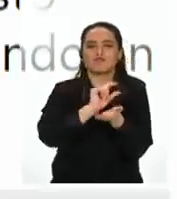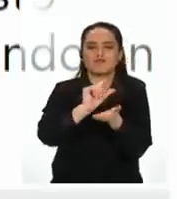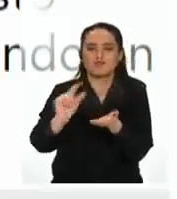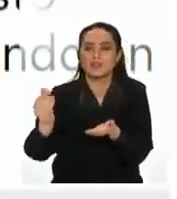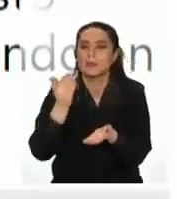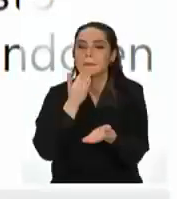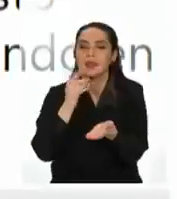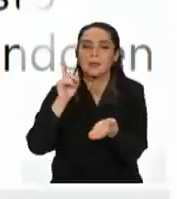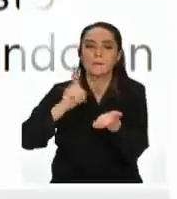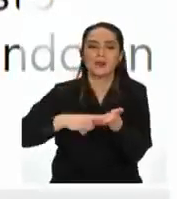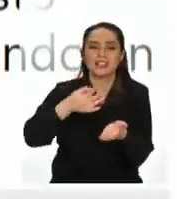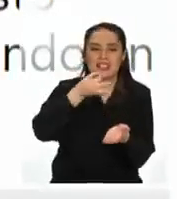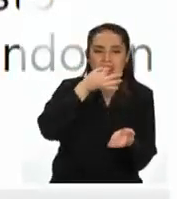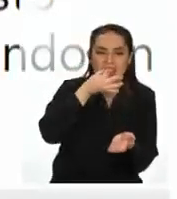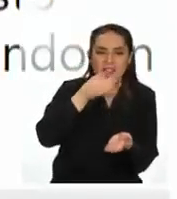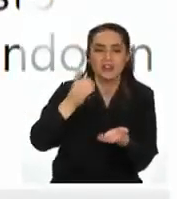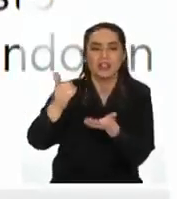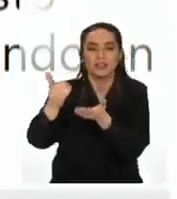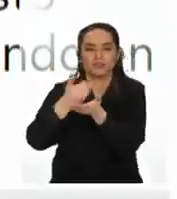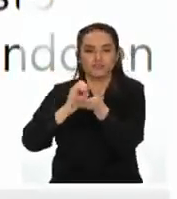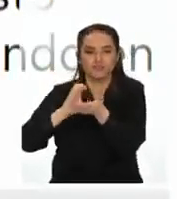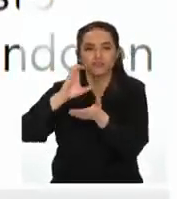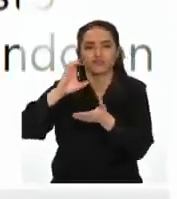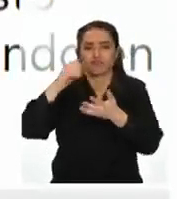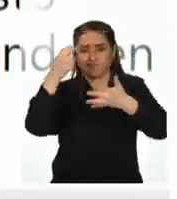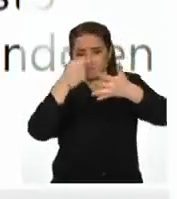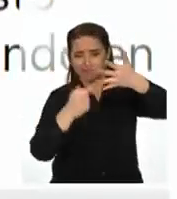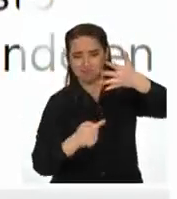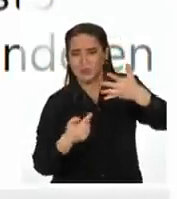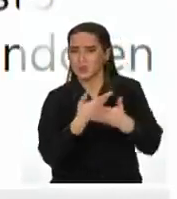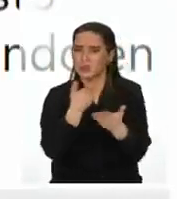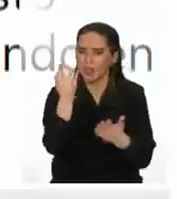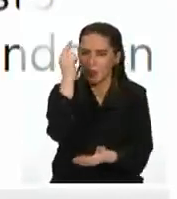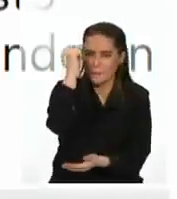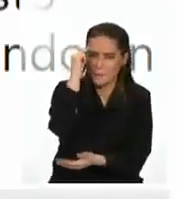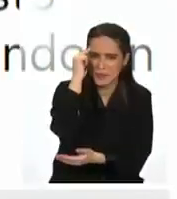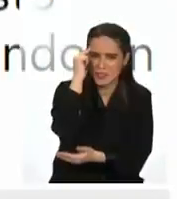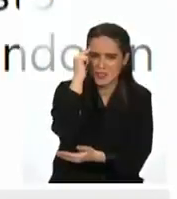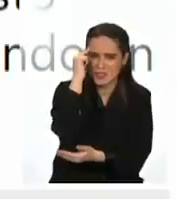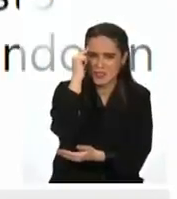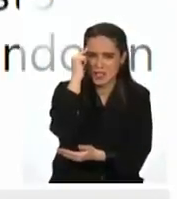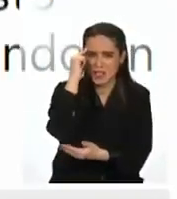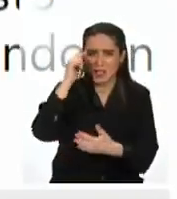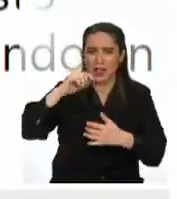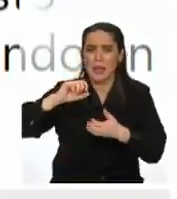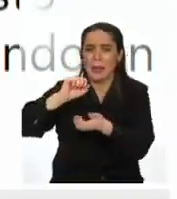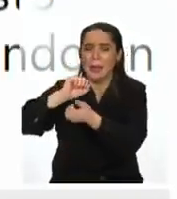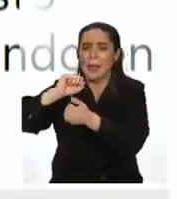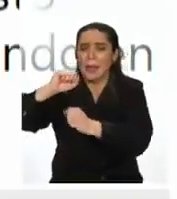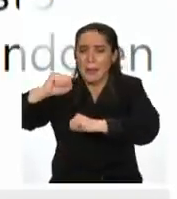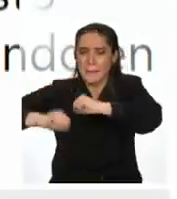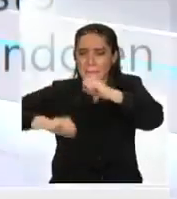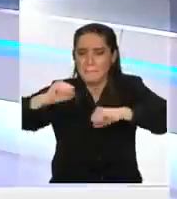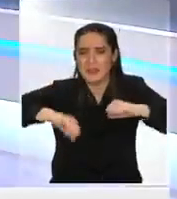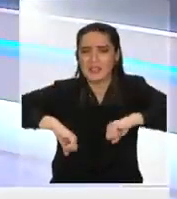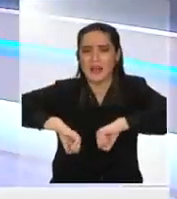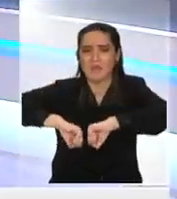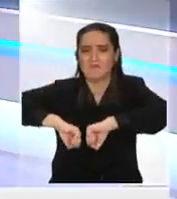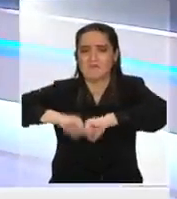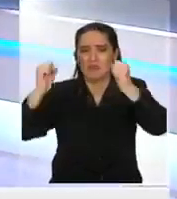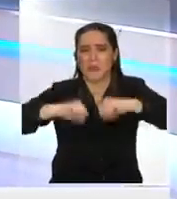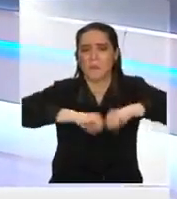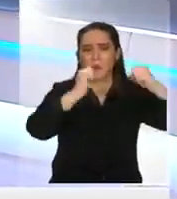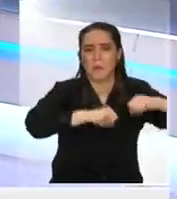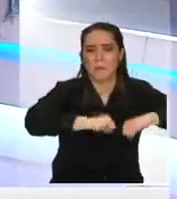verde aumento de sueldo etcétera ¿no han pensado en una quiebra masiva de pymes? me imagino que en las